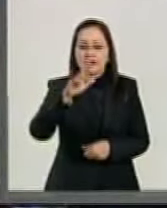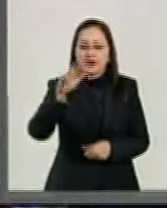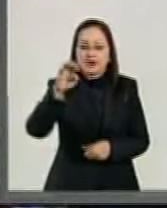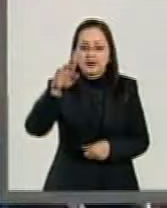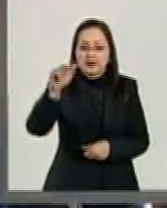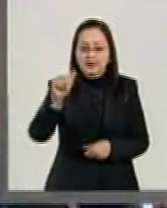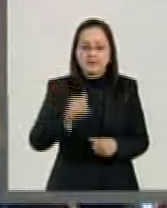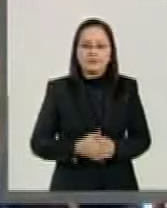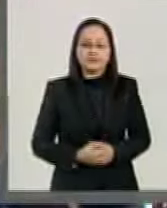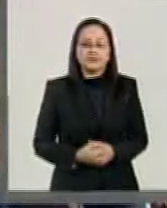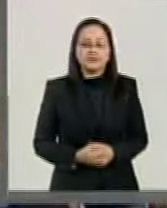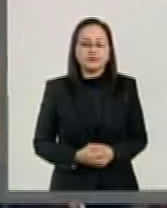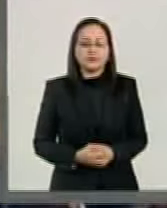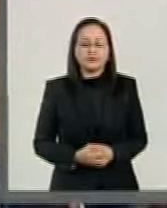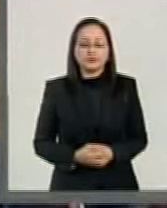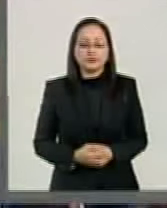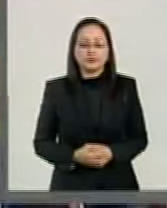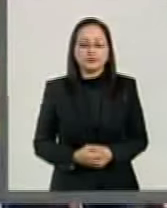Bien.